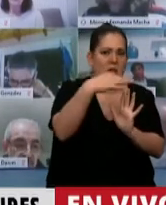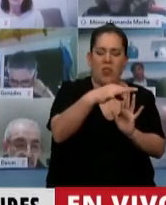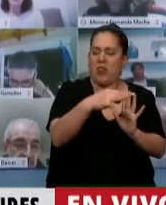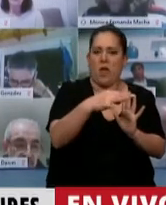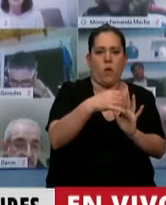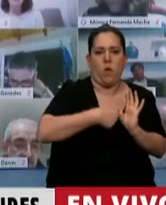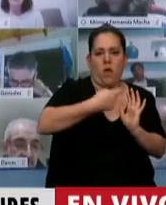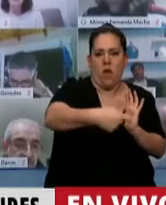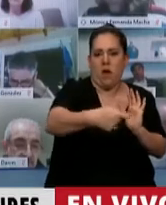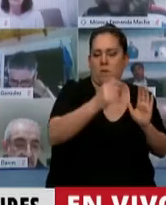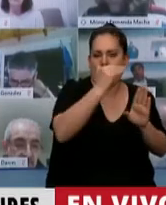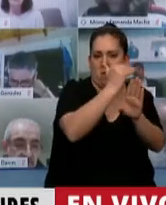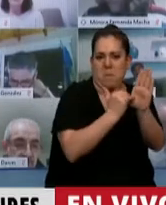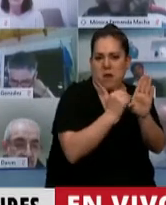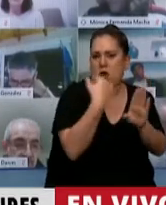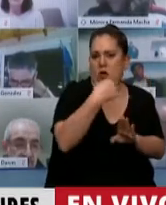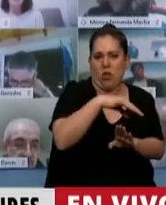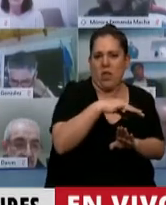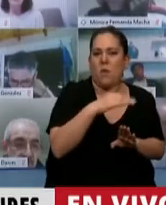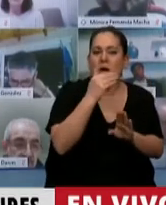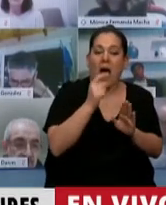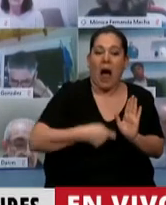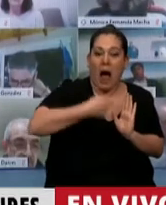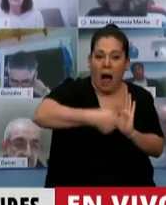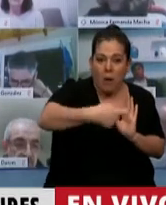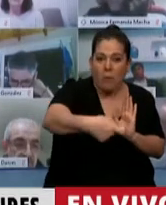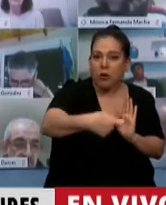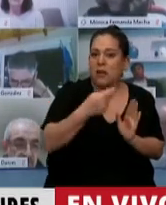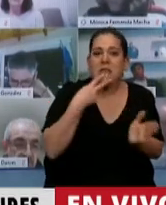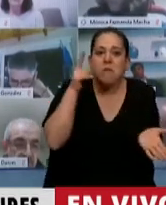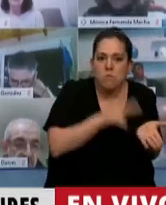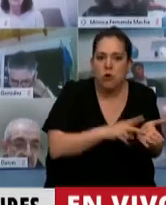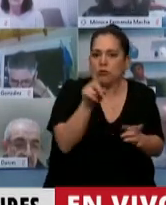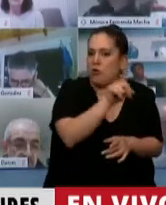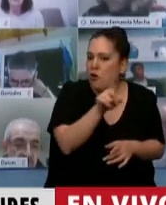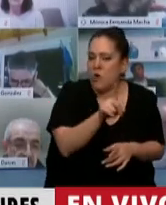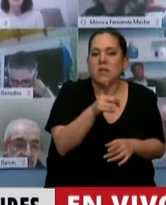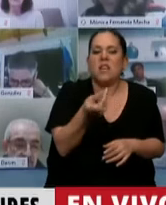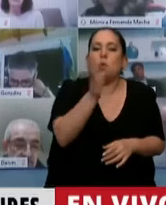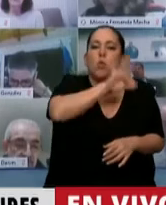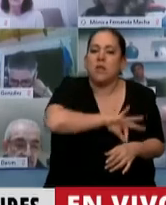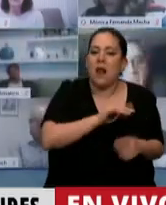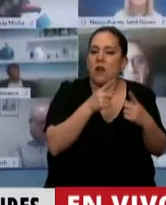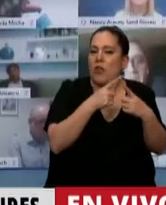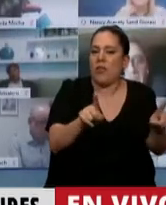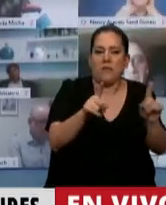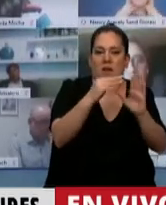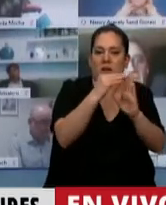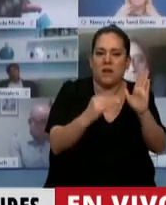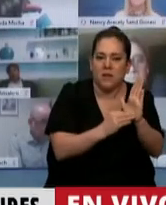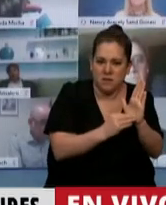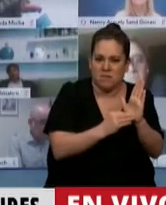sistema jubilatorio no es un impuesto, es un salario diferido, no es un impuesto que se puede